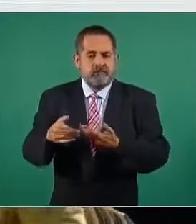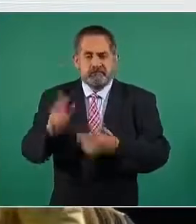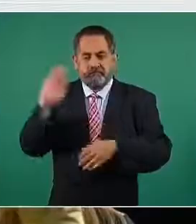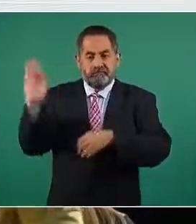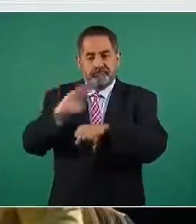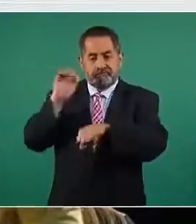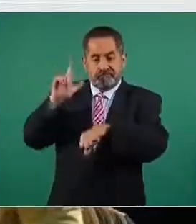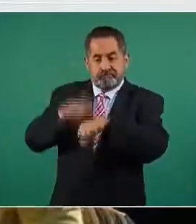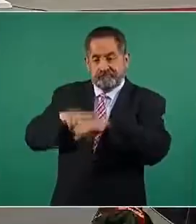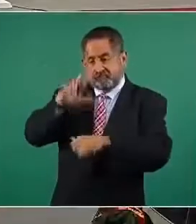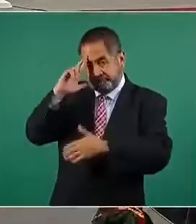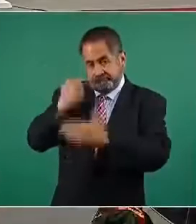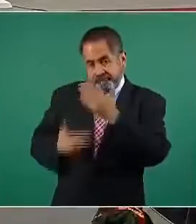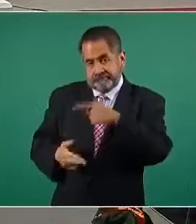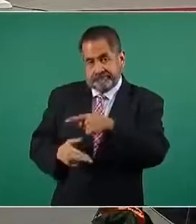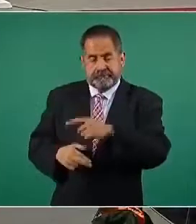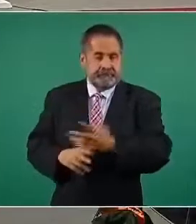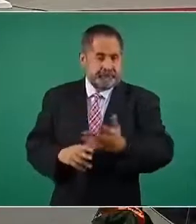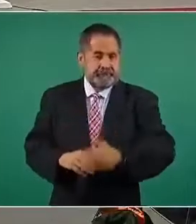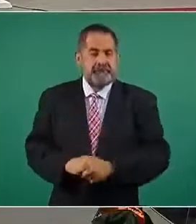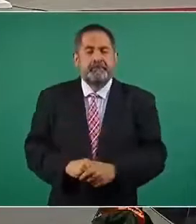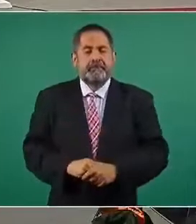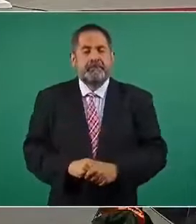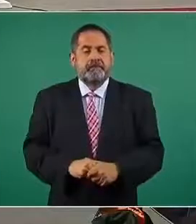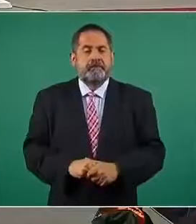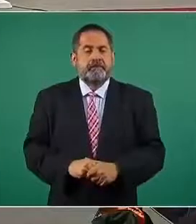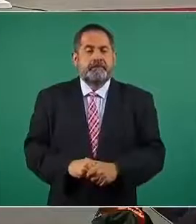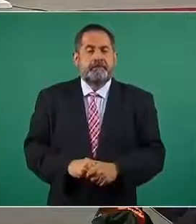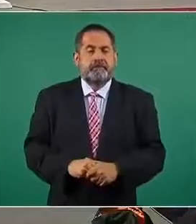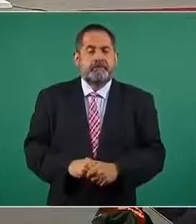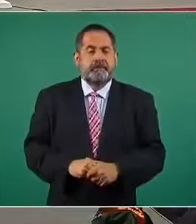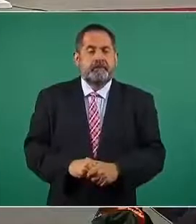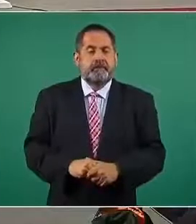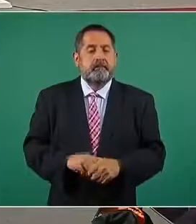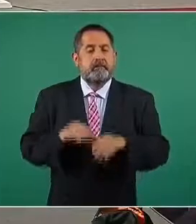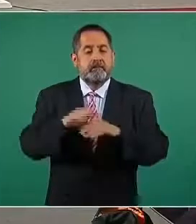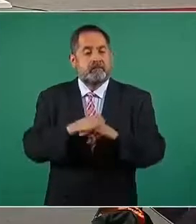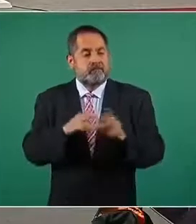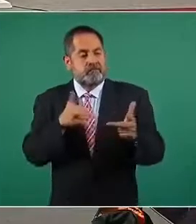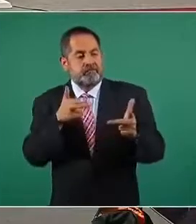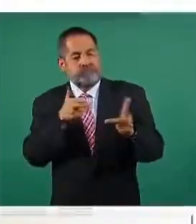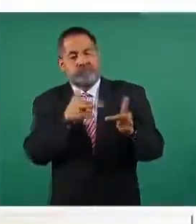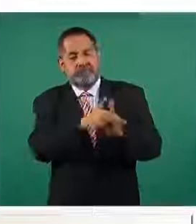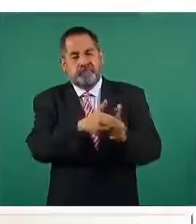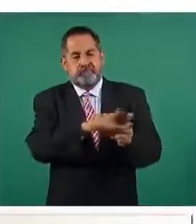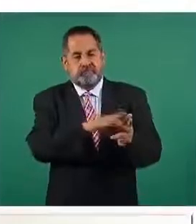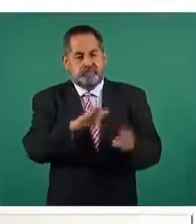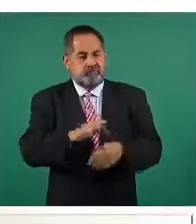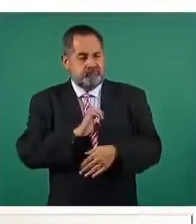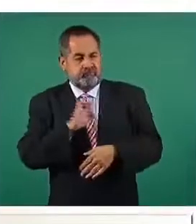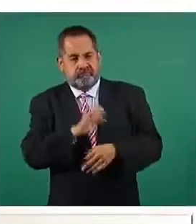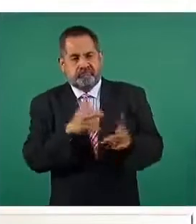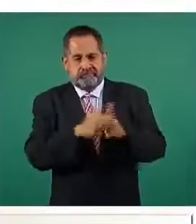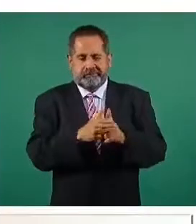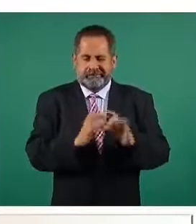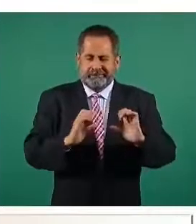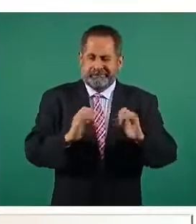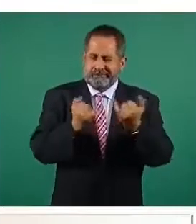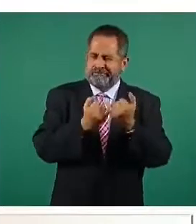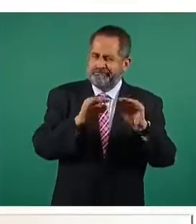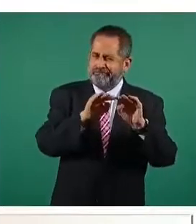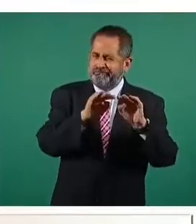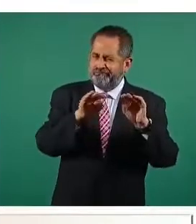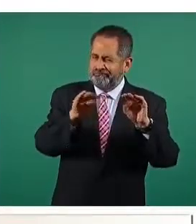federal. Adelante, por favor. El homicidio doloso se ha contenido, sigue